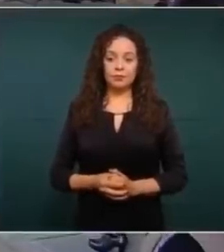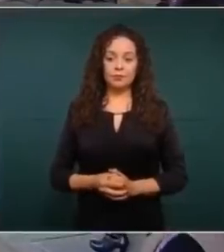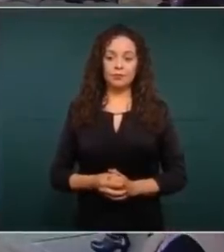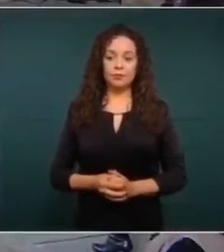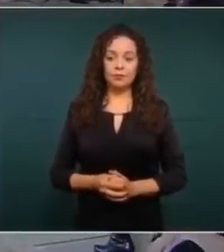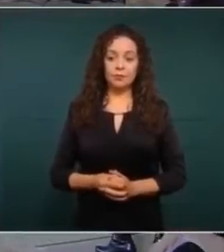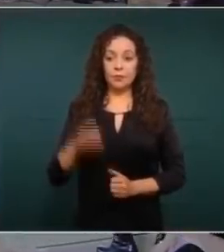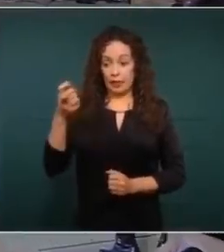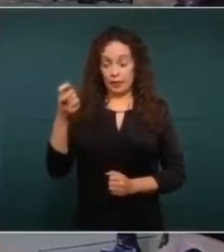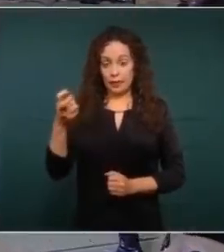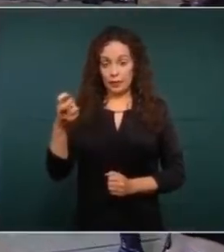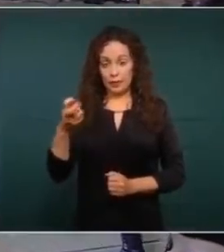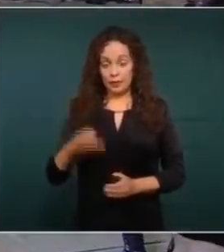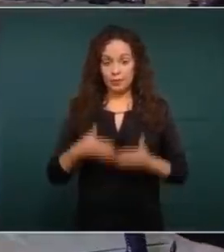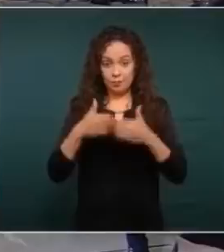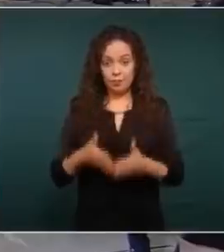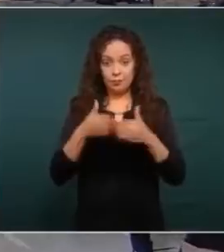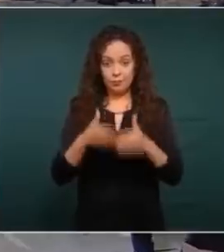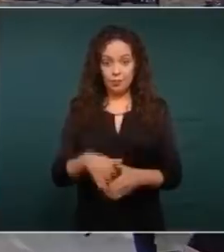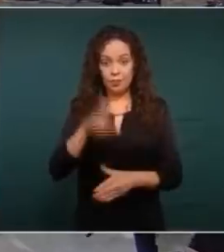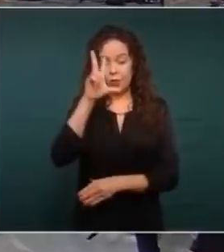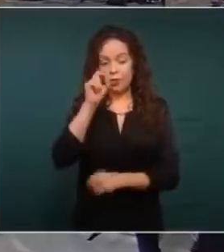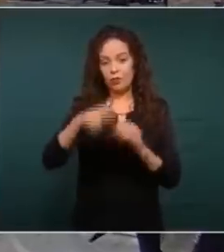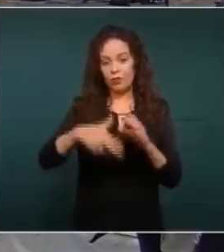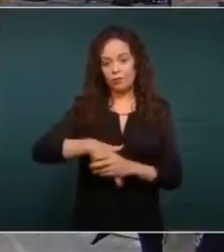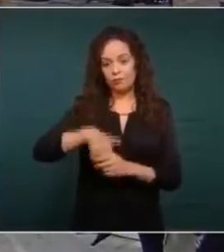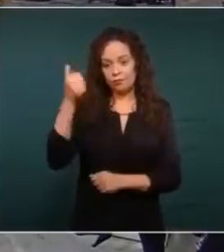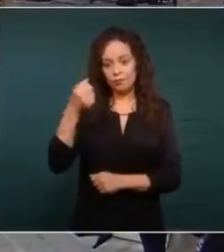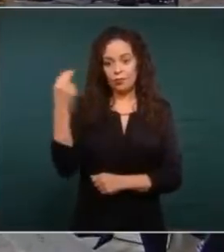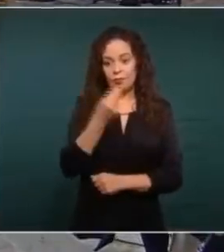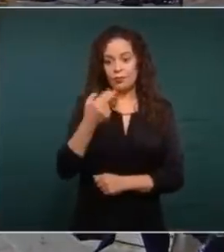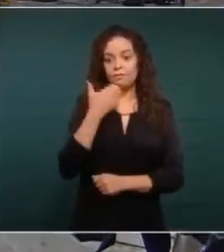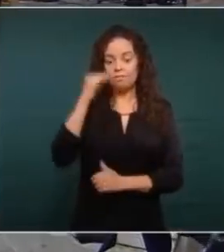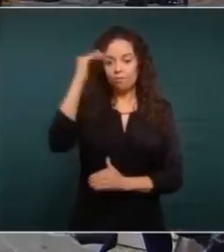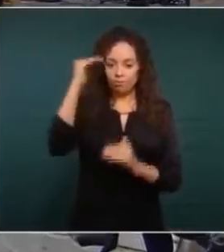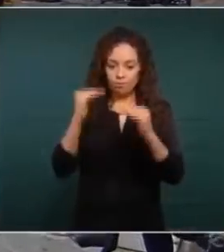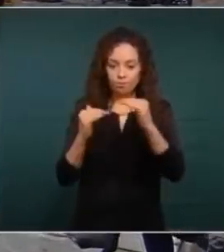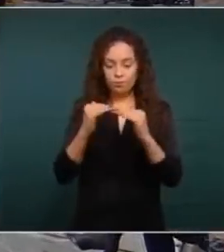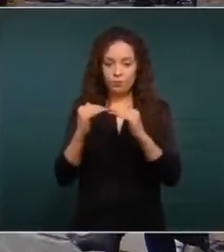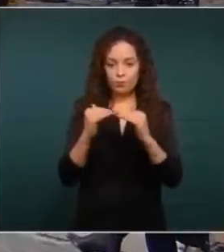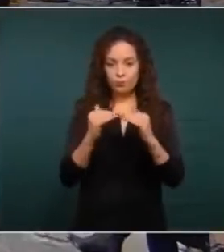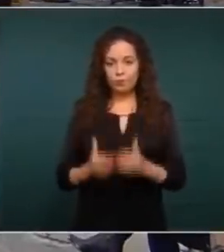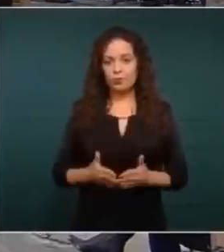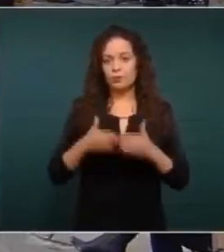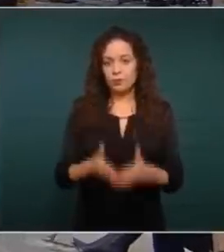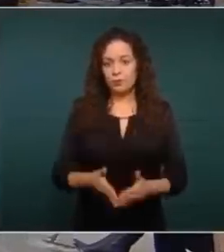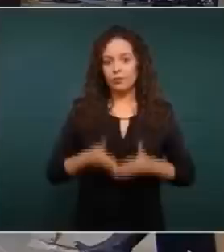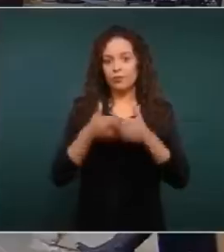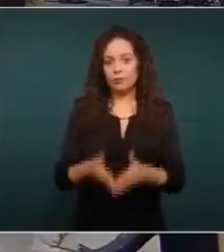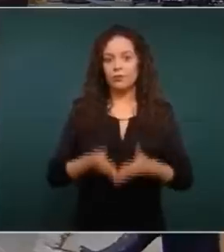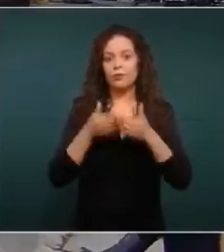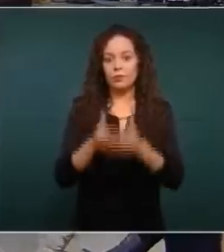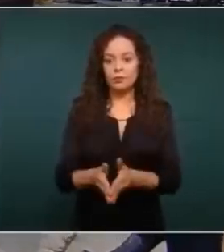para darle estabilidad a los barcos. Los traían de lastre